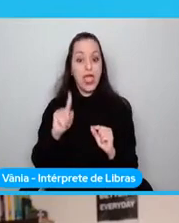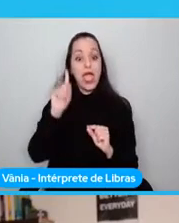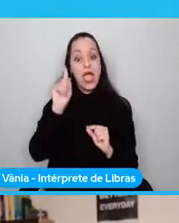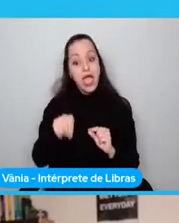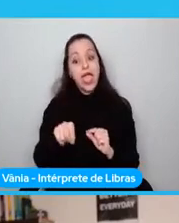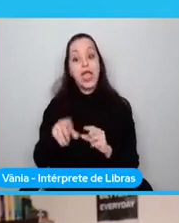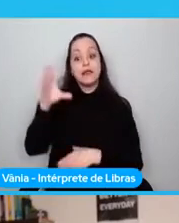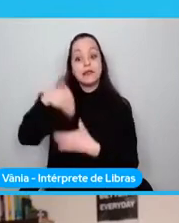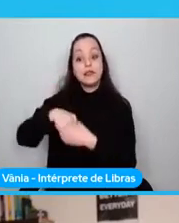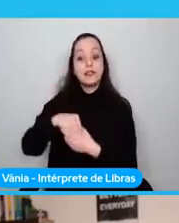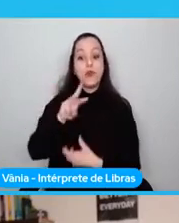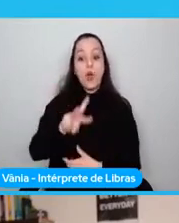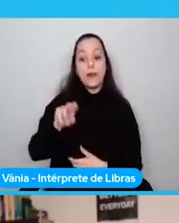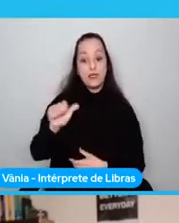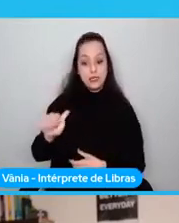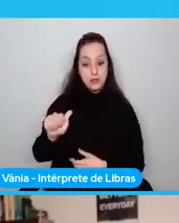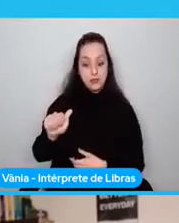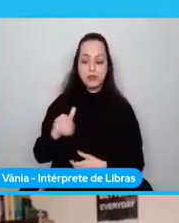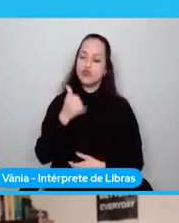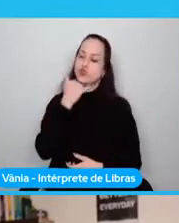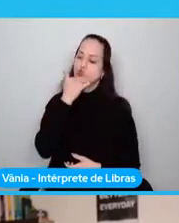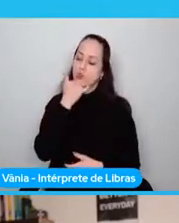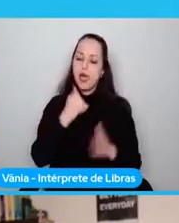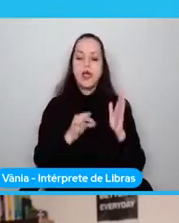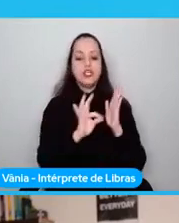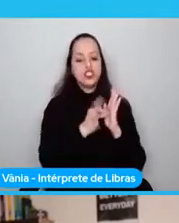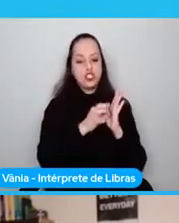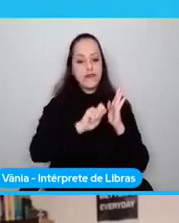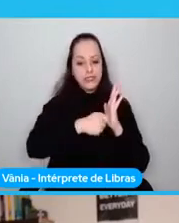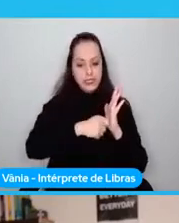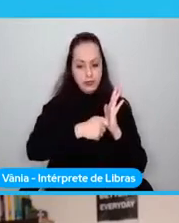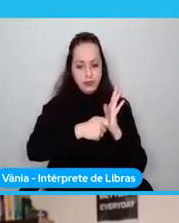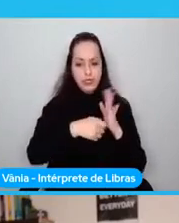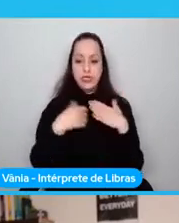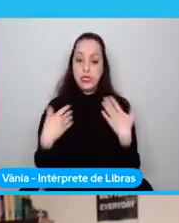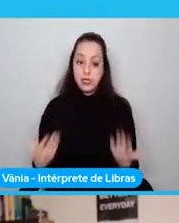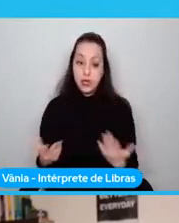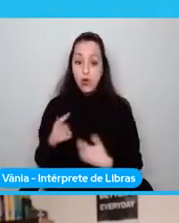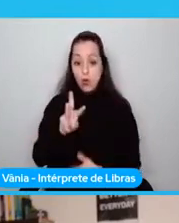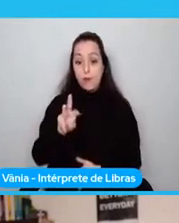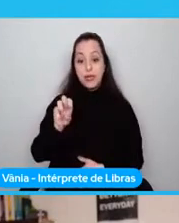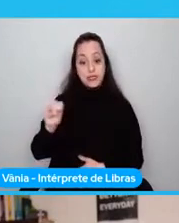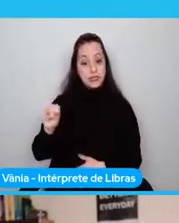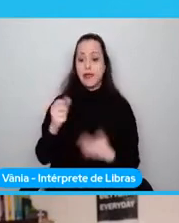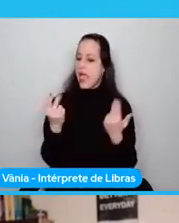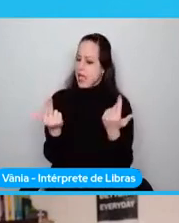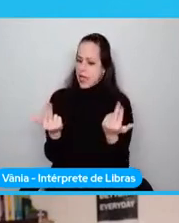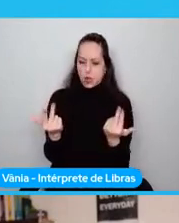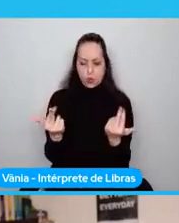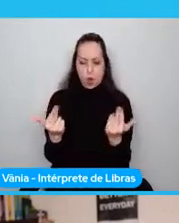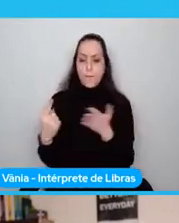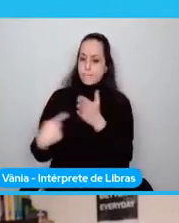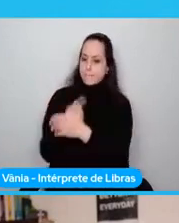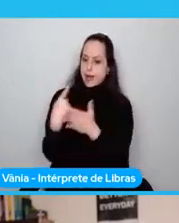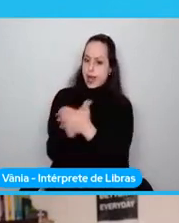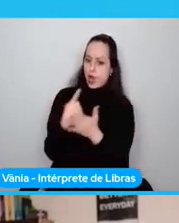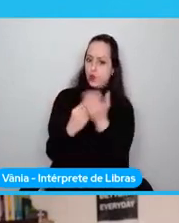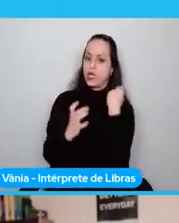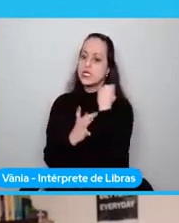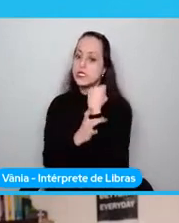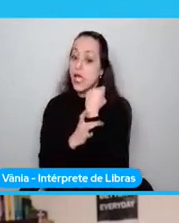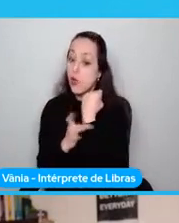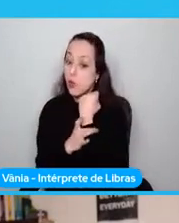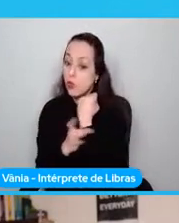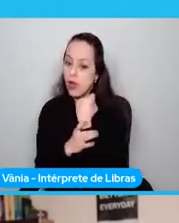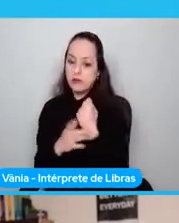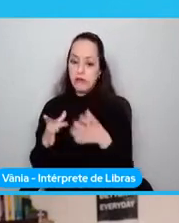WebAssembly, vía JavaScript, disculpe. Entonces, WebAssembly va a cumplir con ese mismo contexto de seguridad y